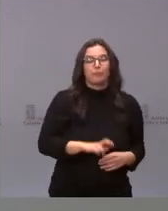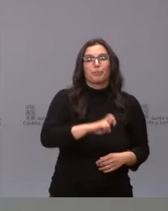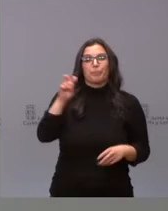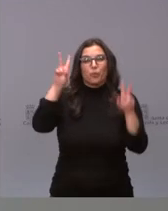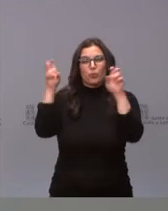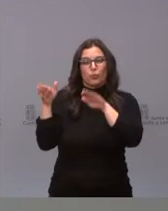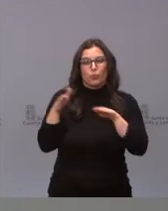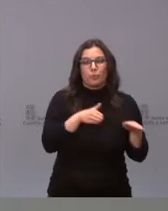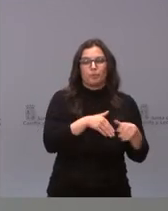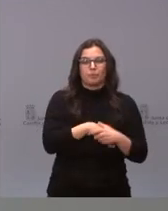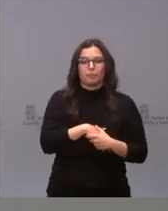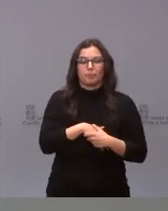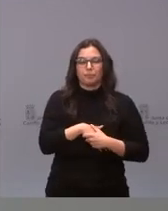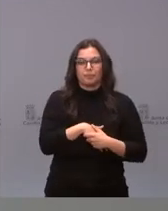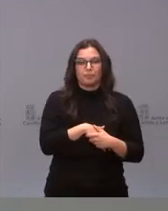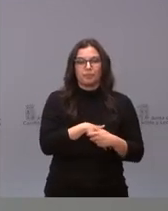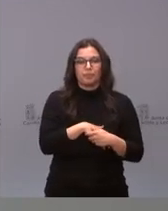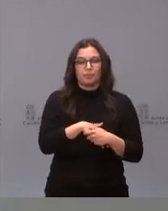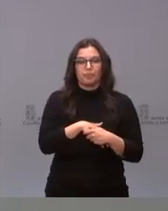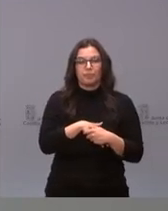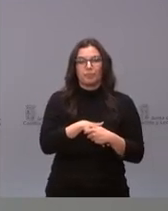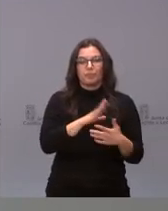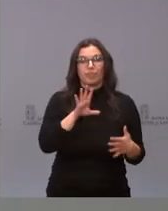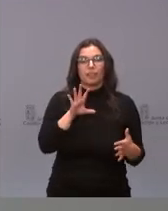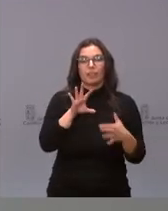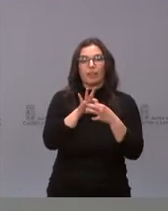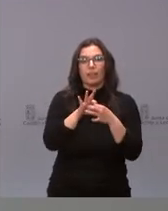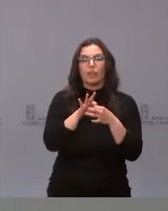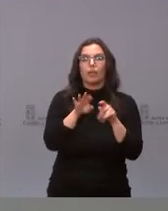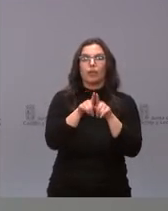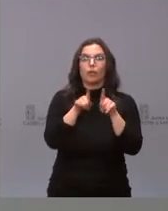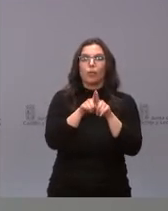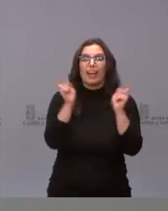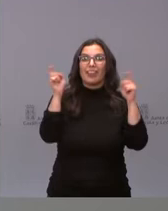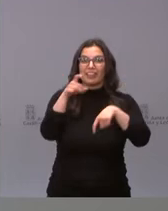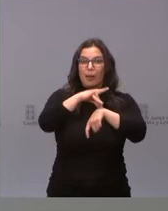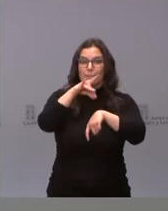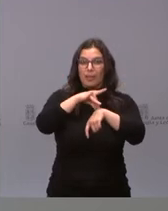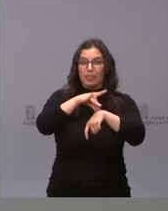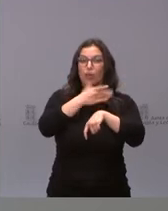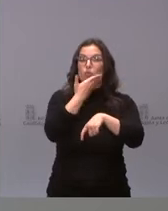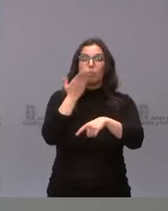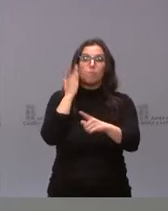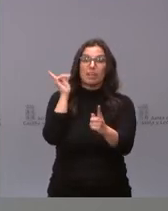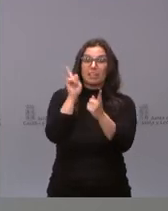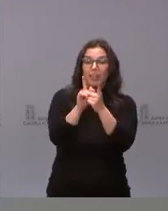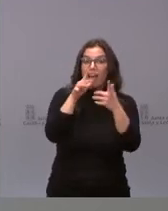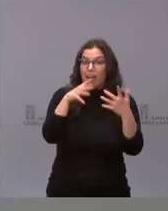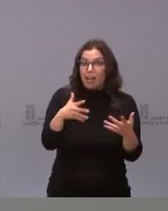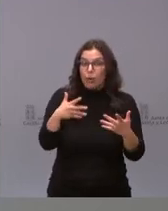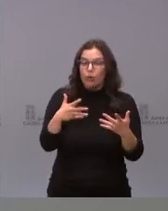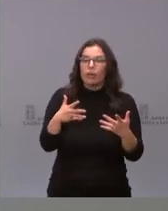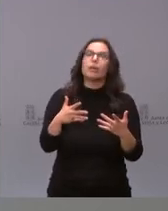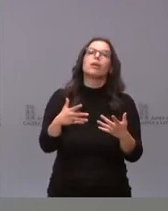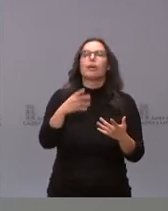en relación a la presencialidad en nuestras consultas, es decir que en el momento actual la media